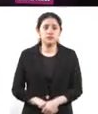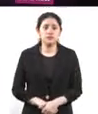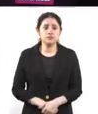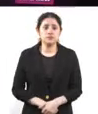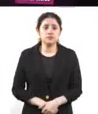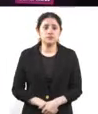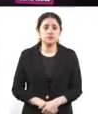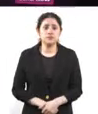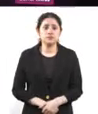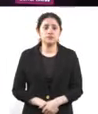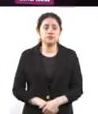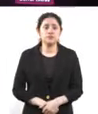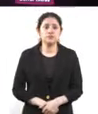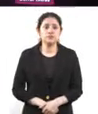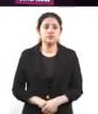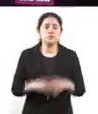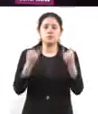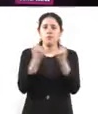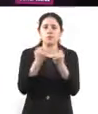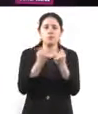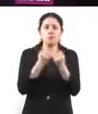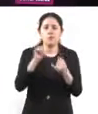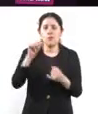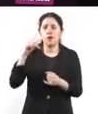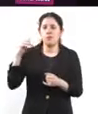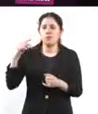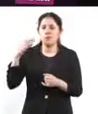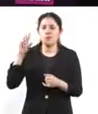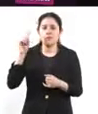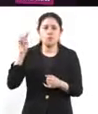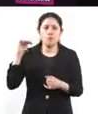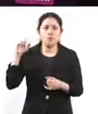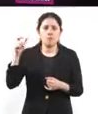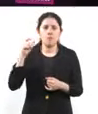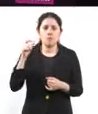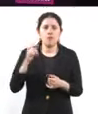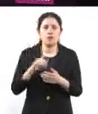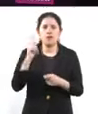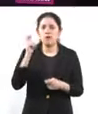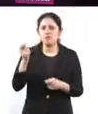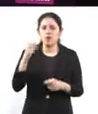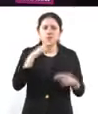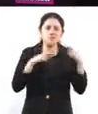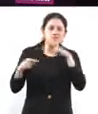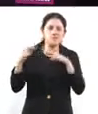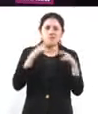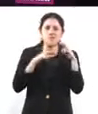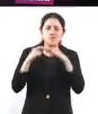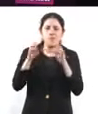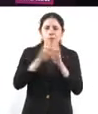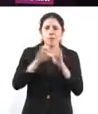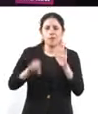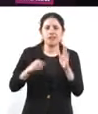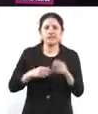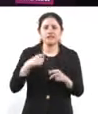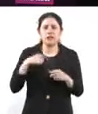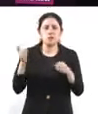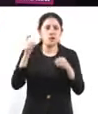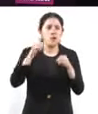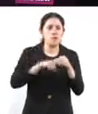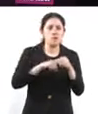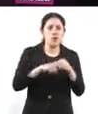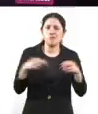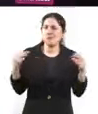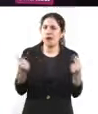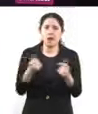...de la AppCDMX y está en tiempo real. Es decir, lo que se carga en este... Si ahorita cargáramos un evento, se vería en AppCDMX de manera